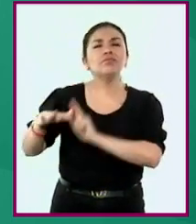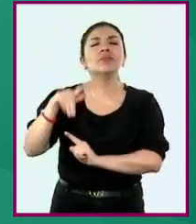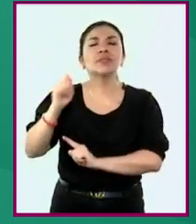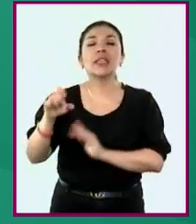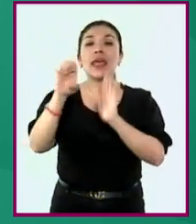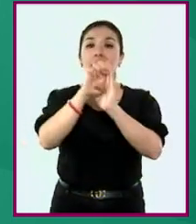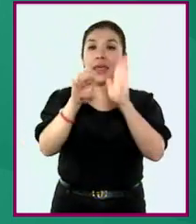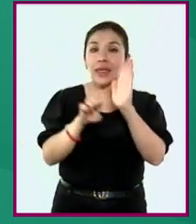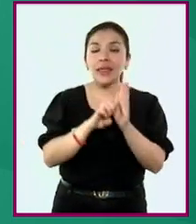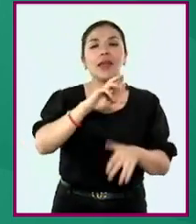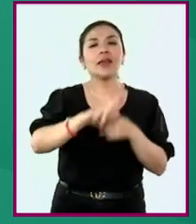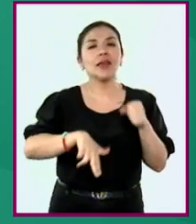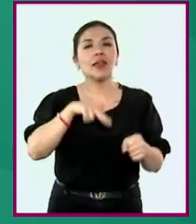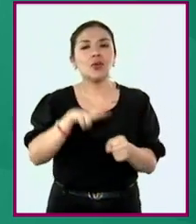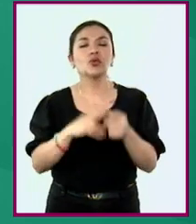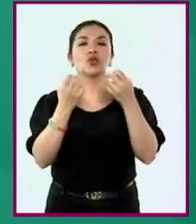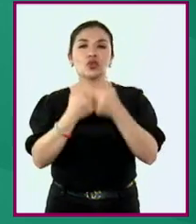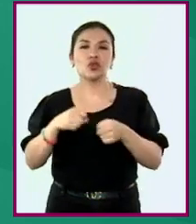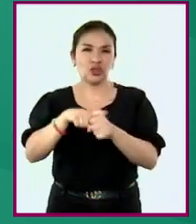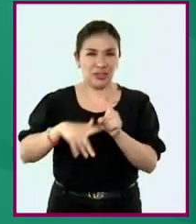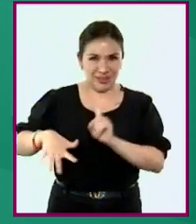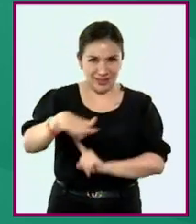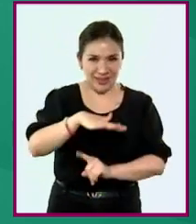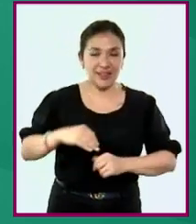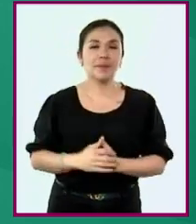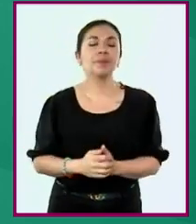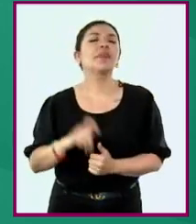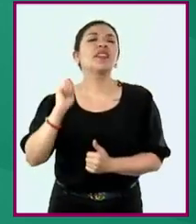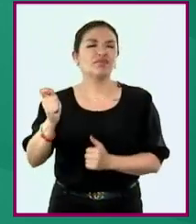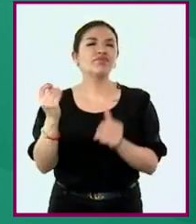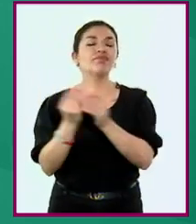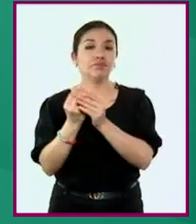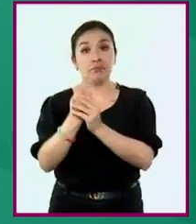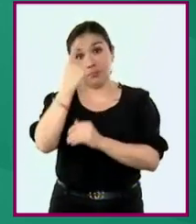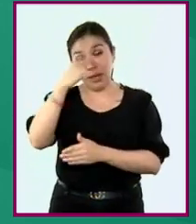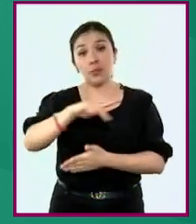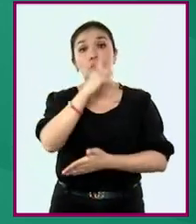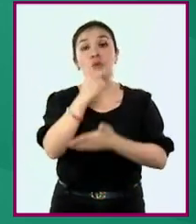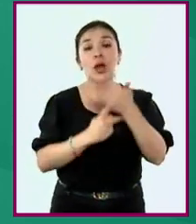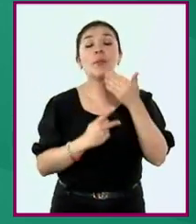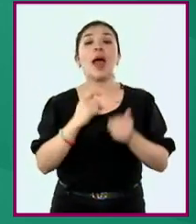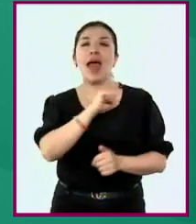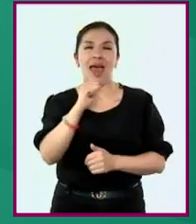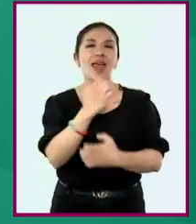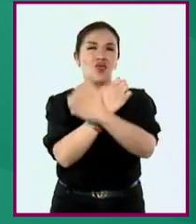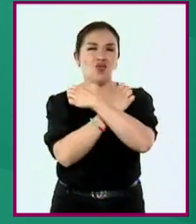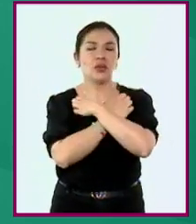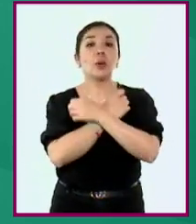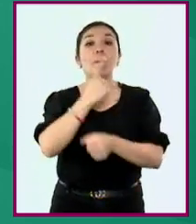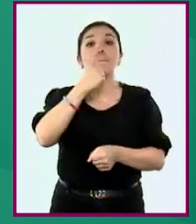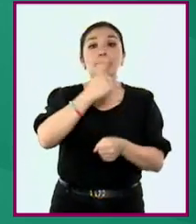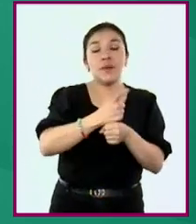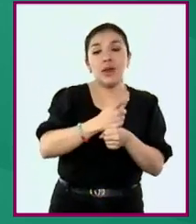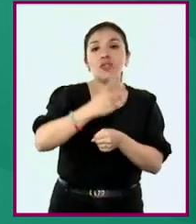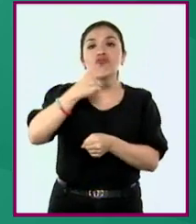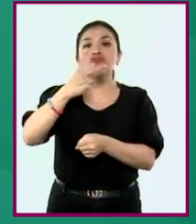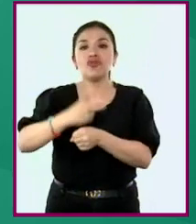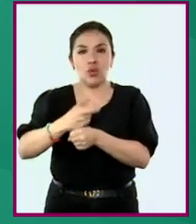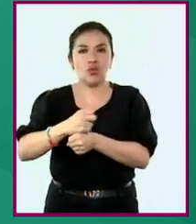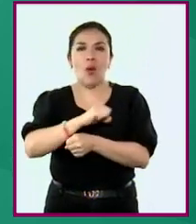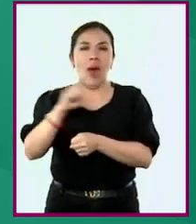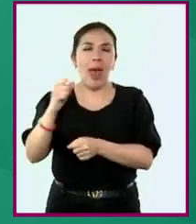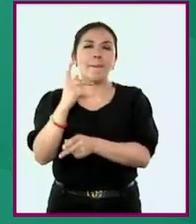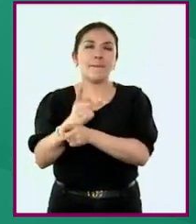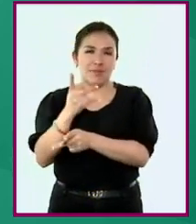formativo de ética, naturaleza y sociedades correspondientes a los programas de estudio de primero y